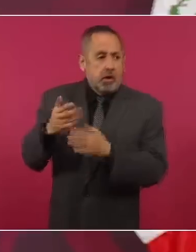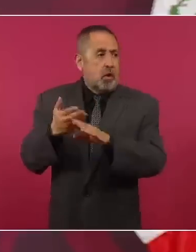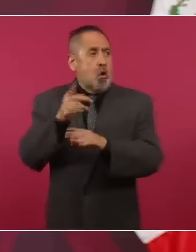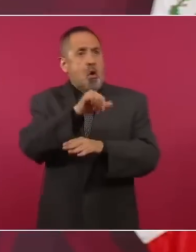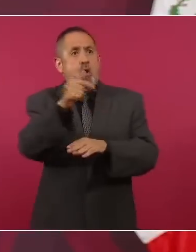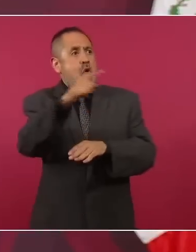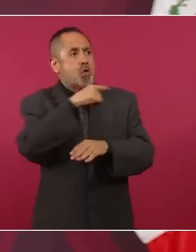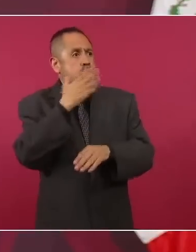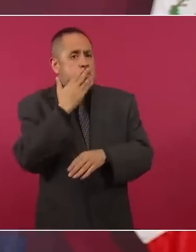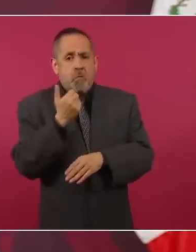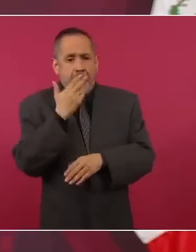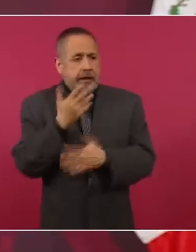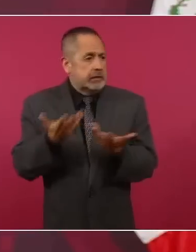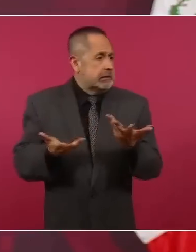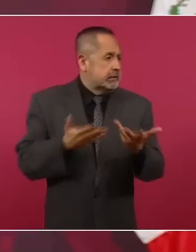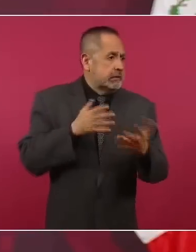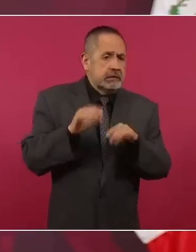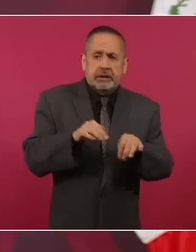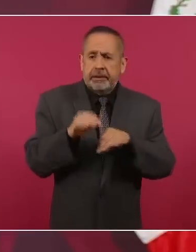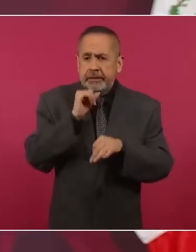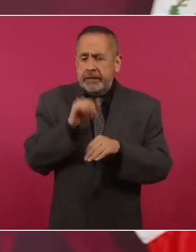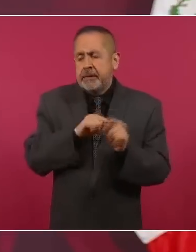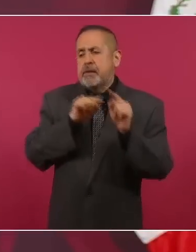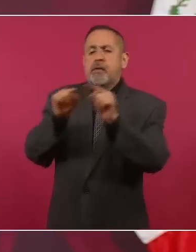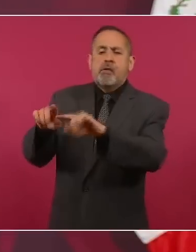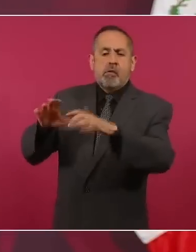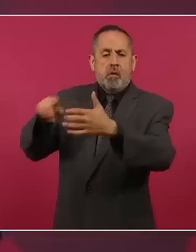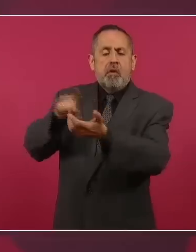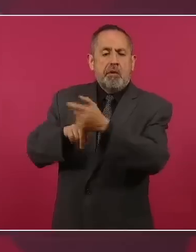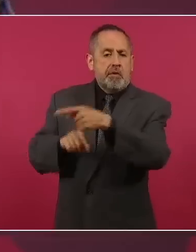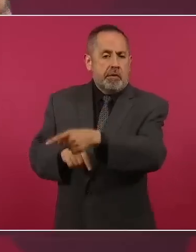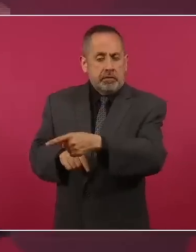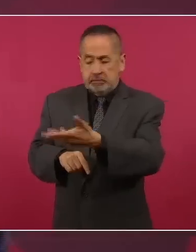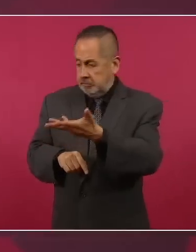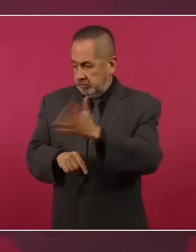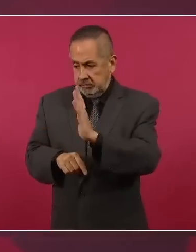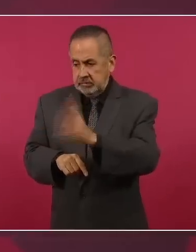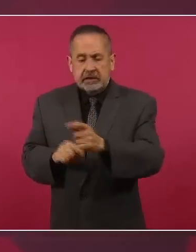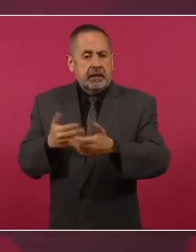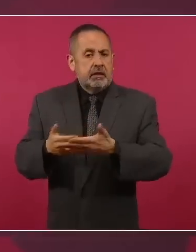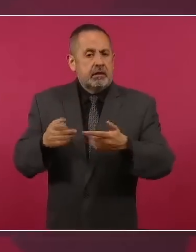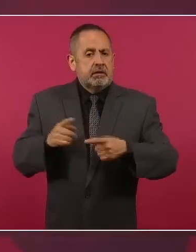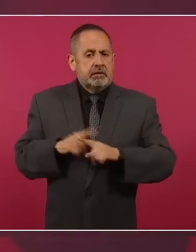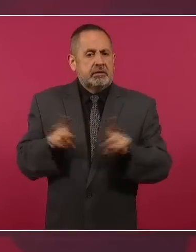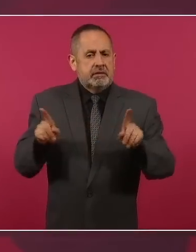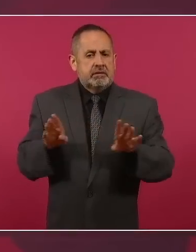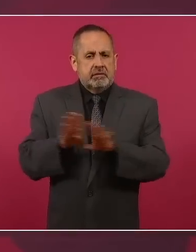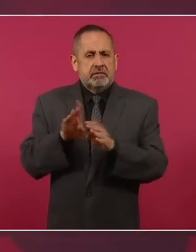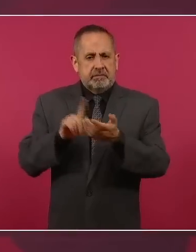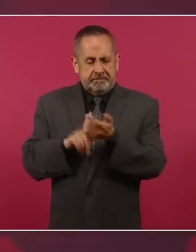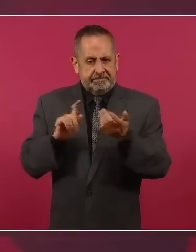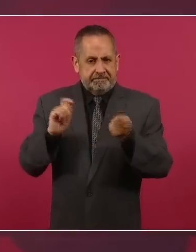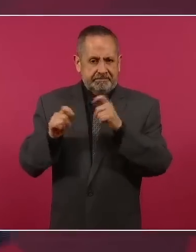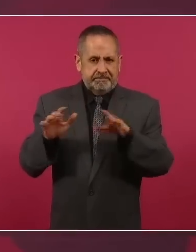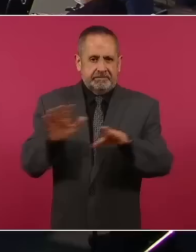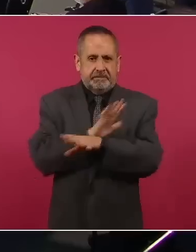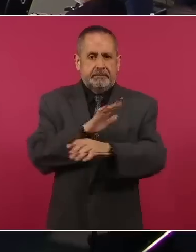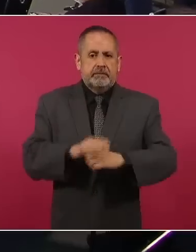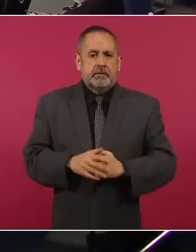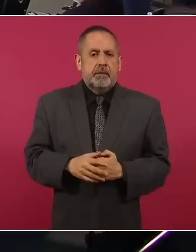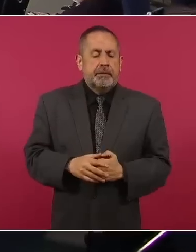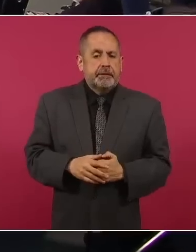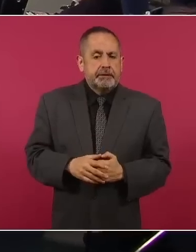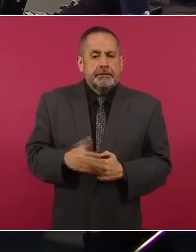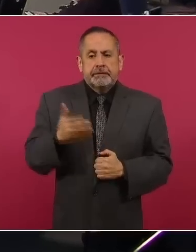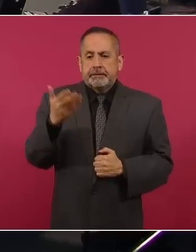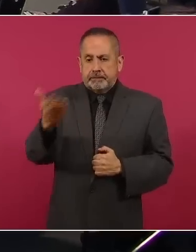empleos en el sur sureste. Ahora es ya distinto, están cambiando las cosas. Pero vamos